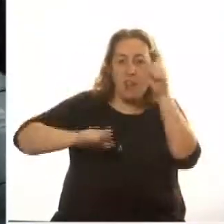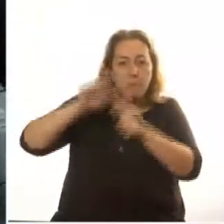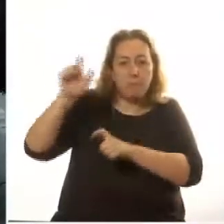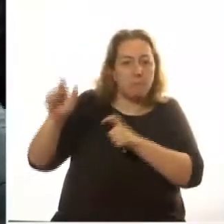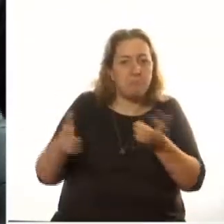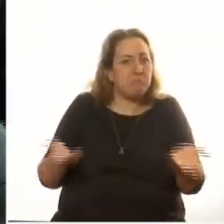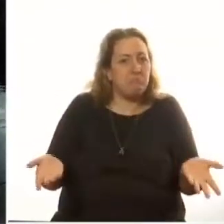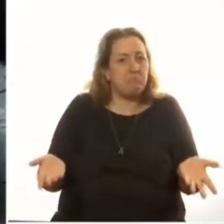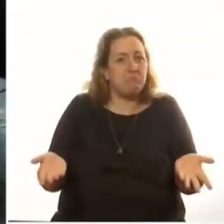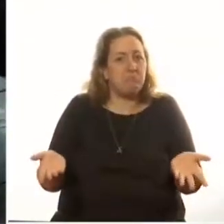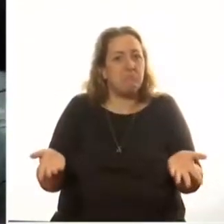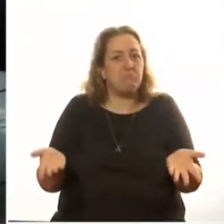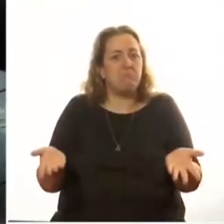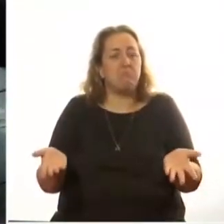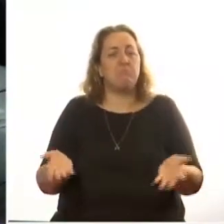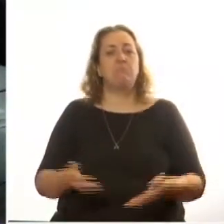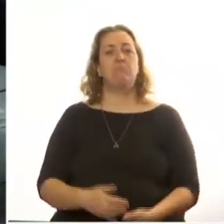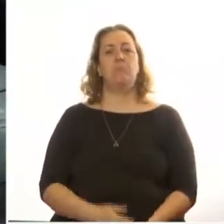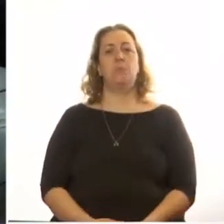Nuestra generación